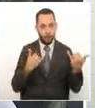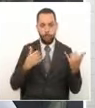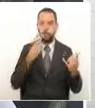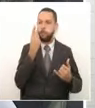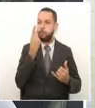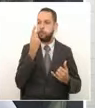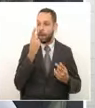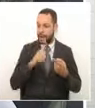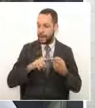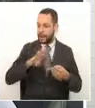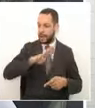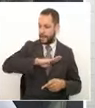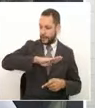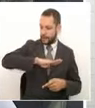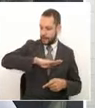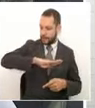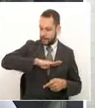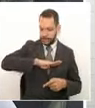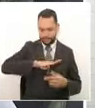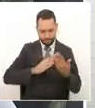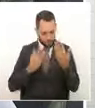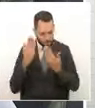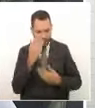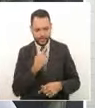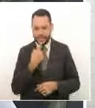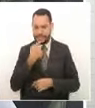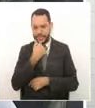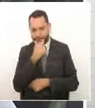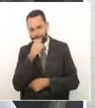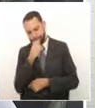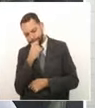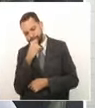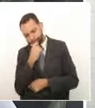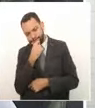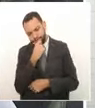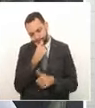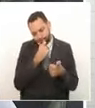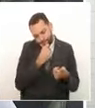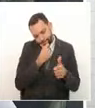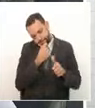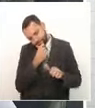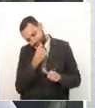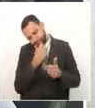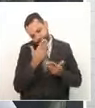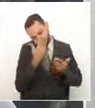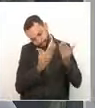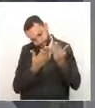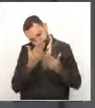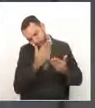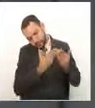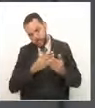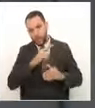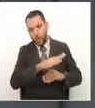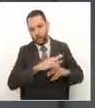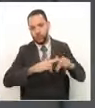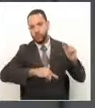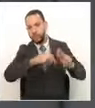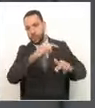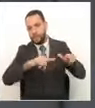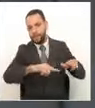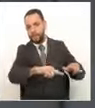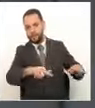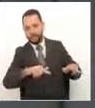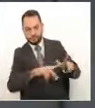alcalde Maya, se ha contemplado, se ha contemplado y se ha revisado de pronto el tema de infraestructura y dotación de la